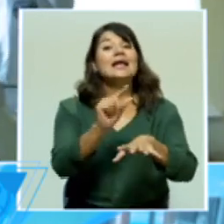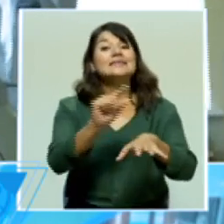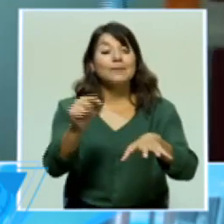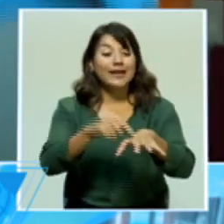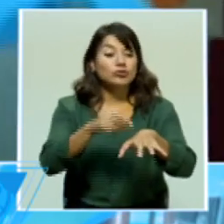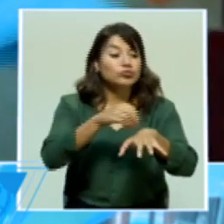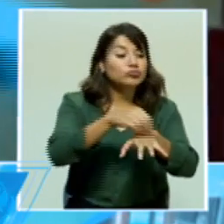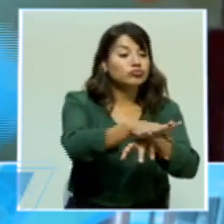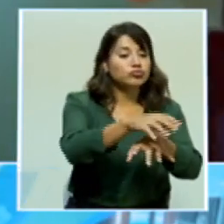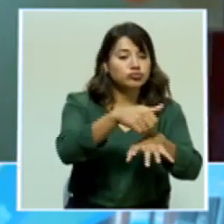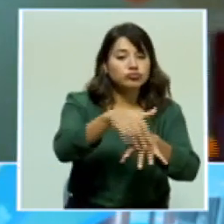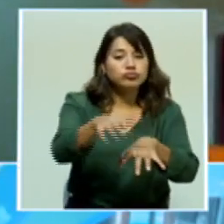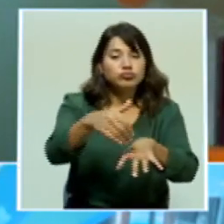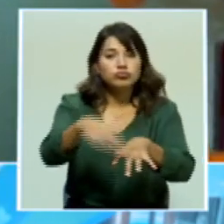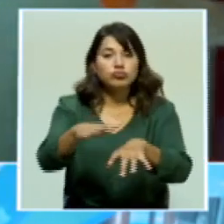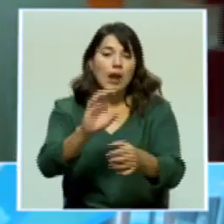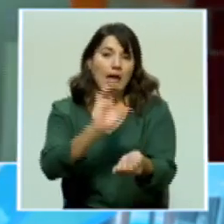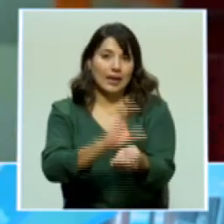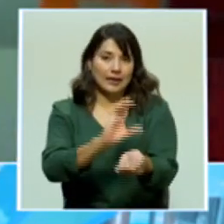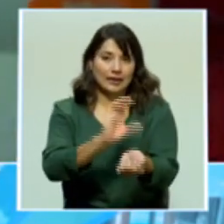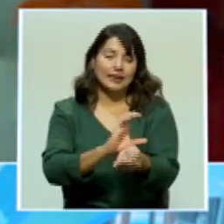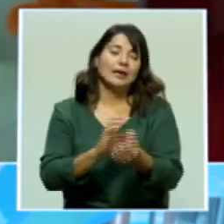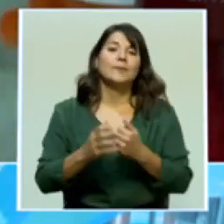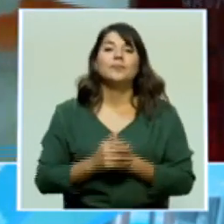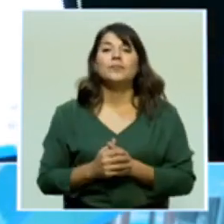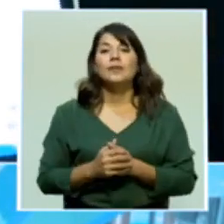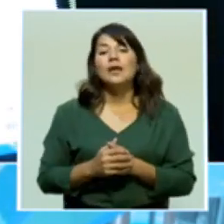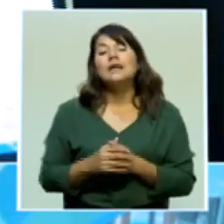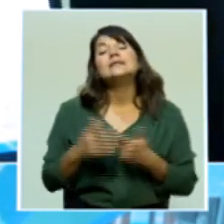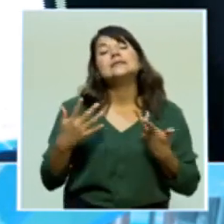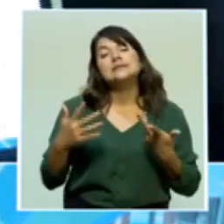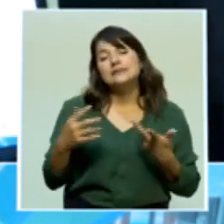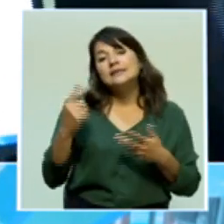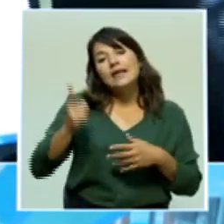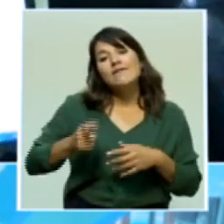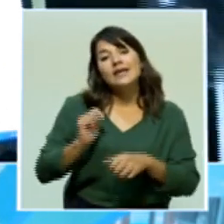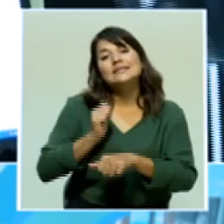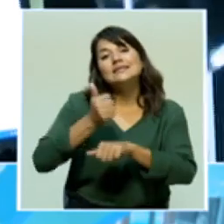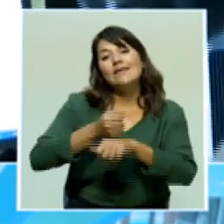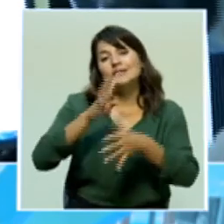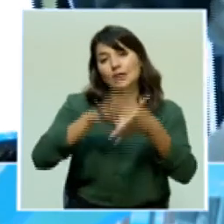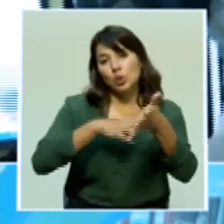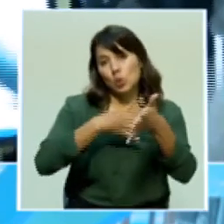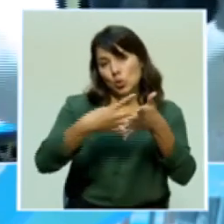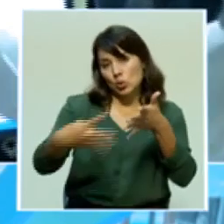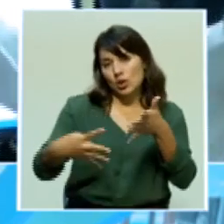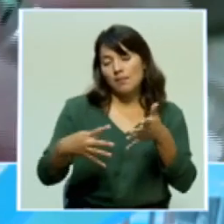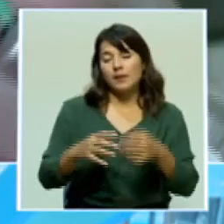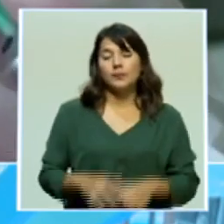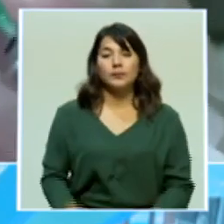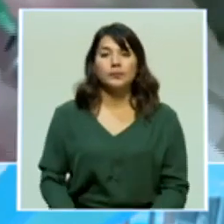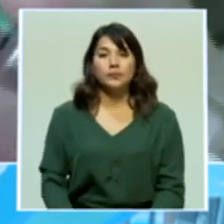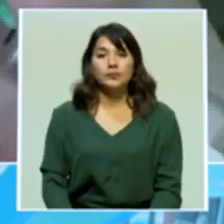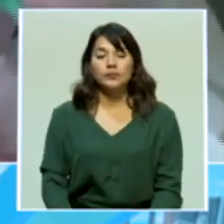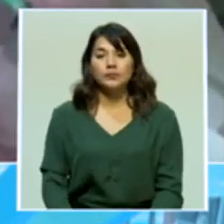estarían distribuyendo a las áreas de salud, según alguna programación que se tenga en estos momentos.